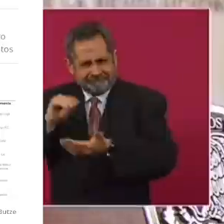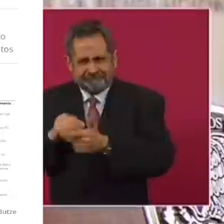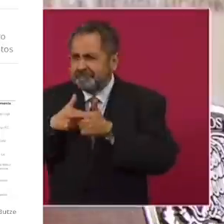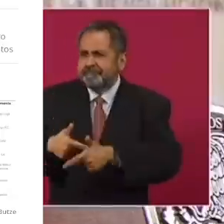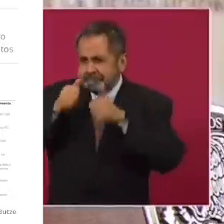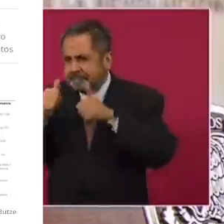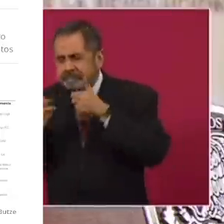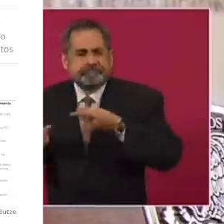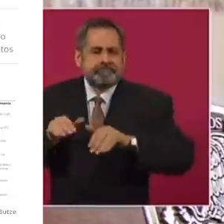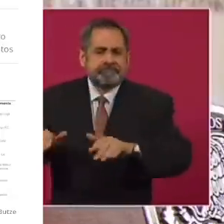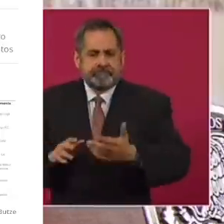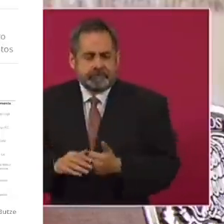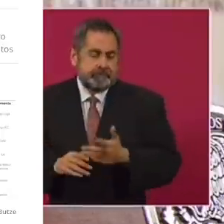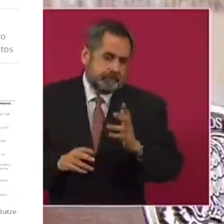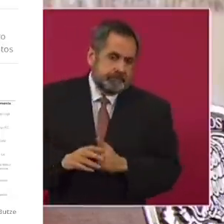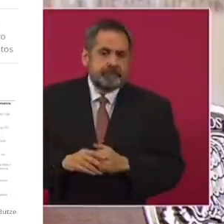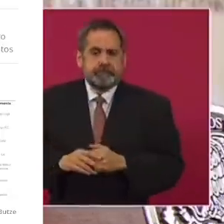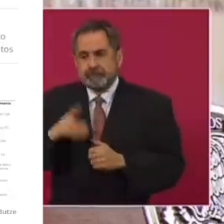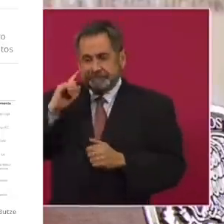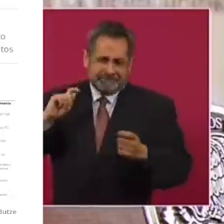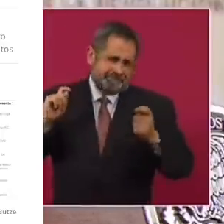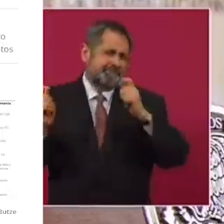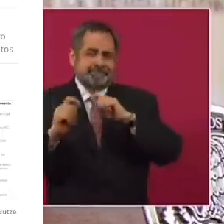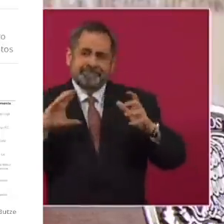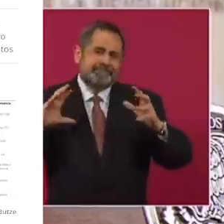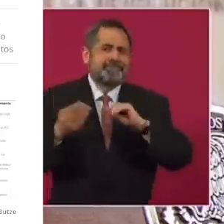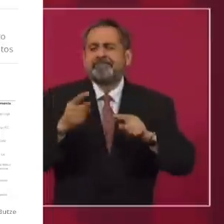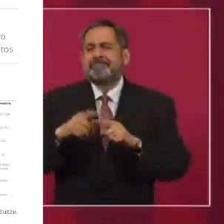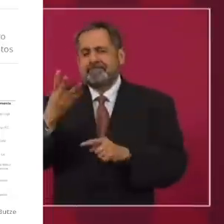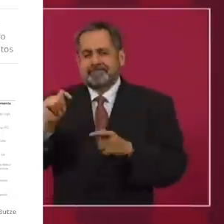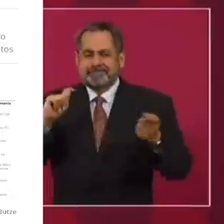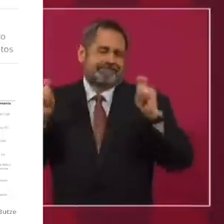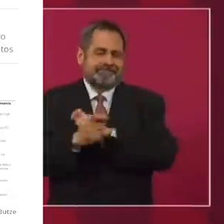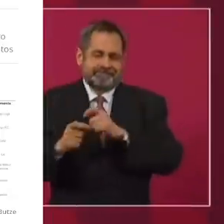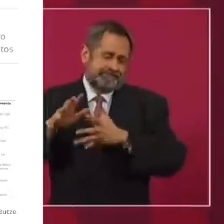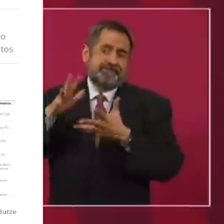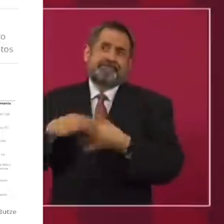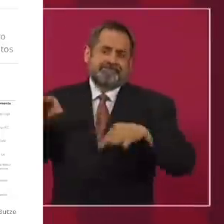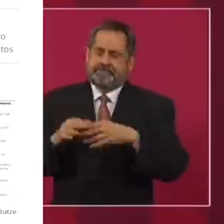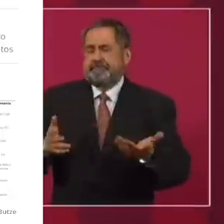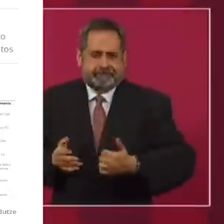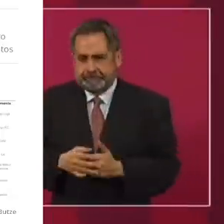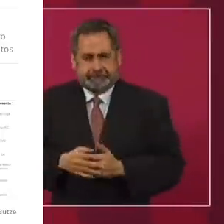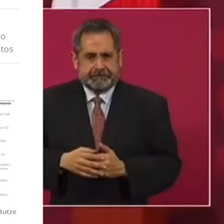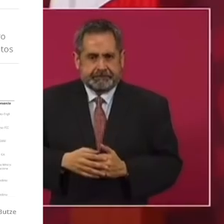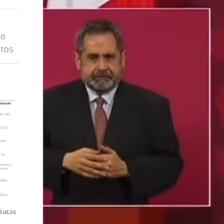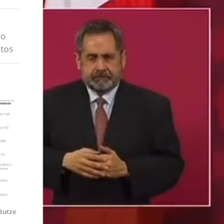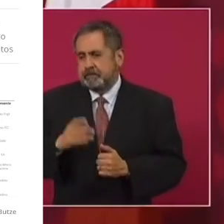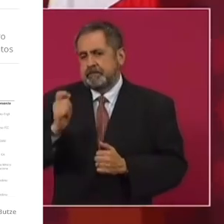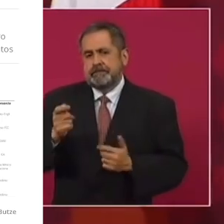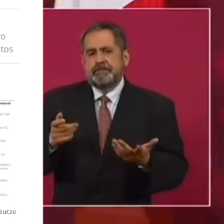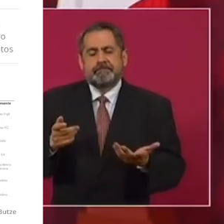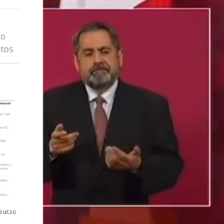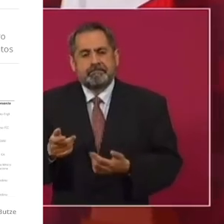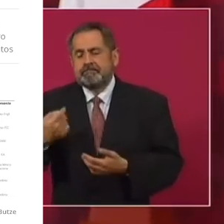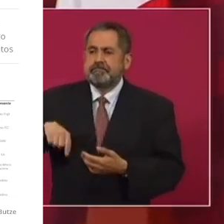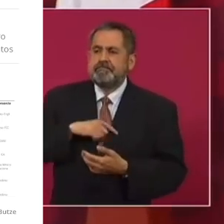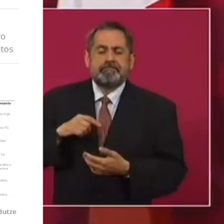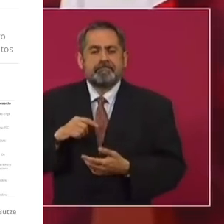constante. Y si hablamos de la obra de transformación, que es algo de mayores dimensiones, pues no vamos a estar